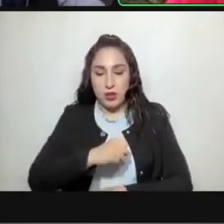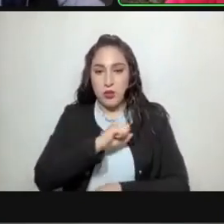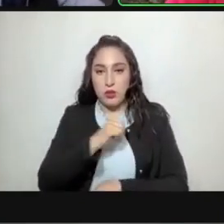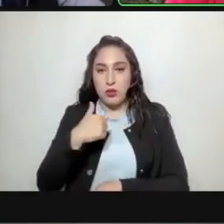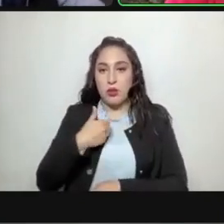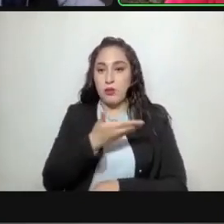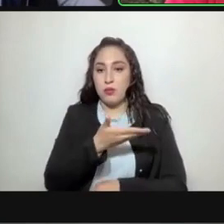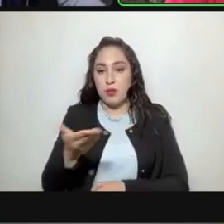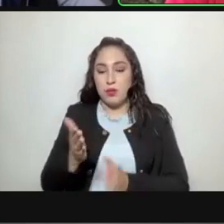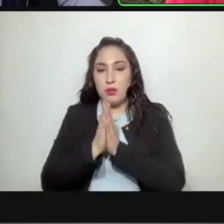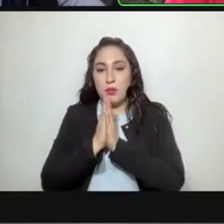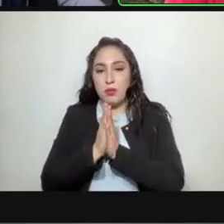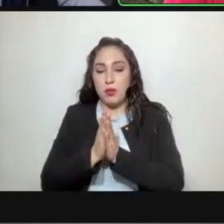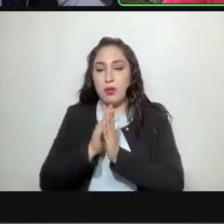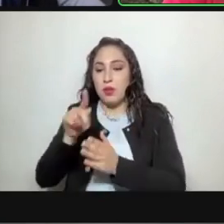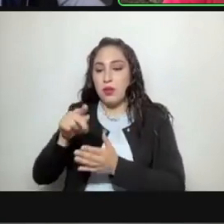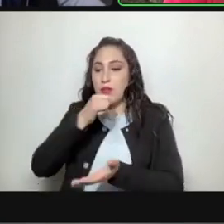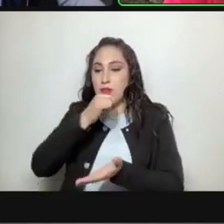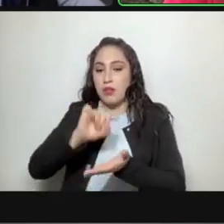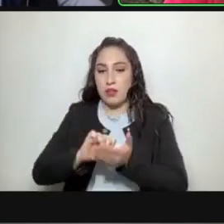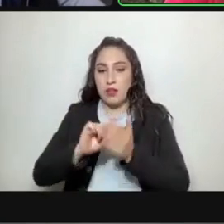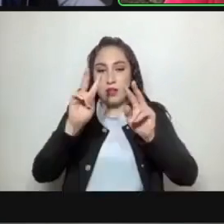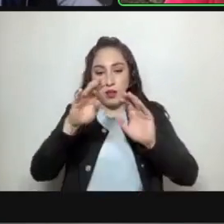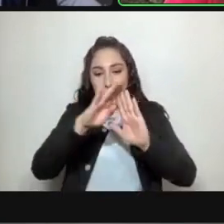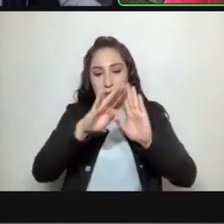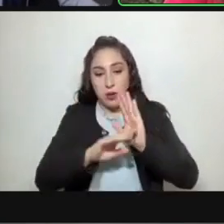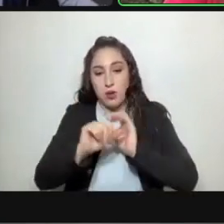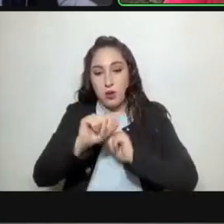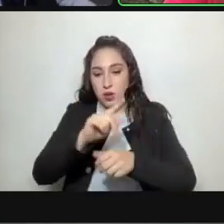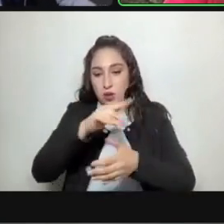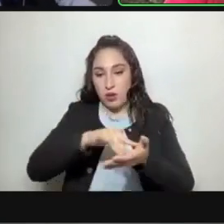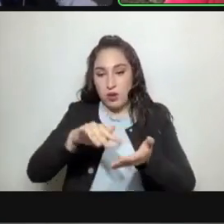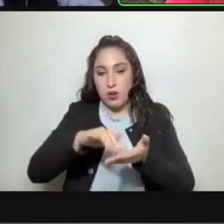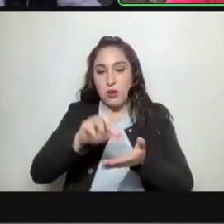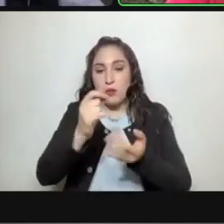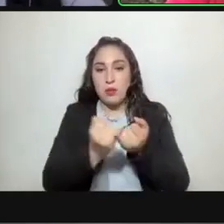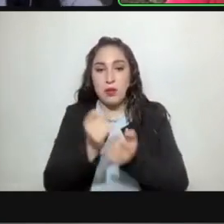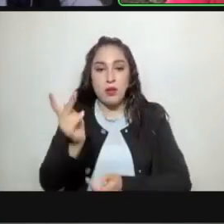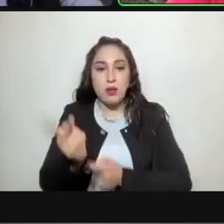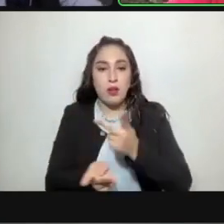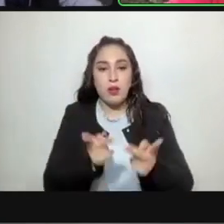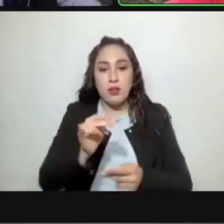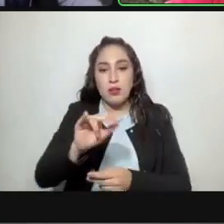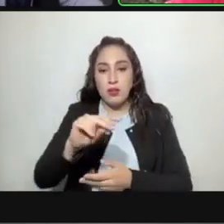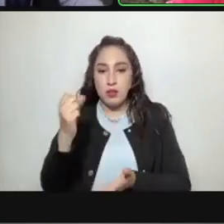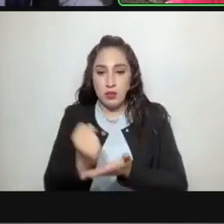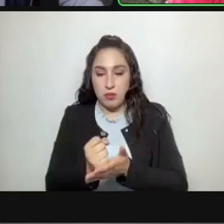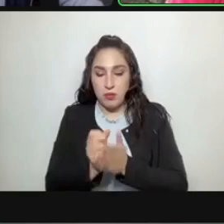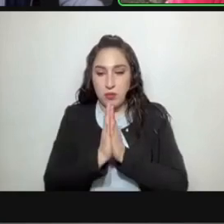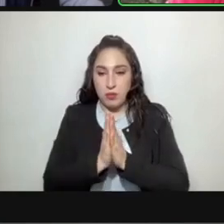Solicitaría a la secretaría, al secretario de lectura del orden del día y ponga en consideración la aprobación del mismo.